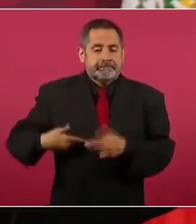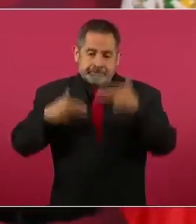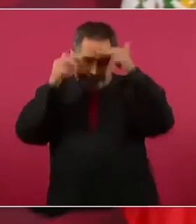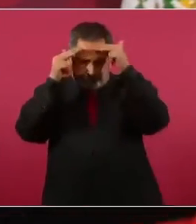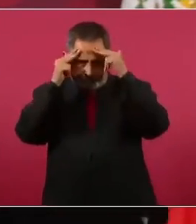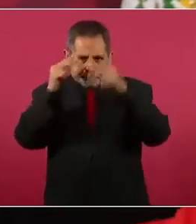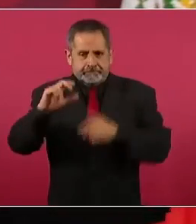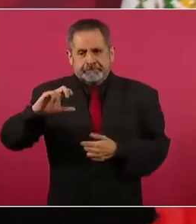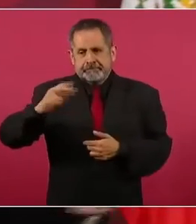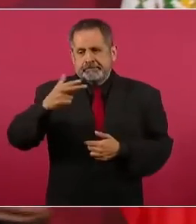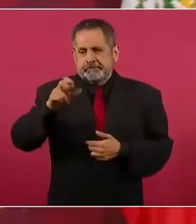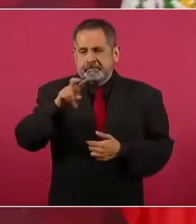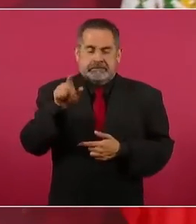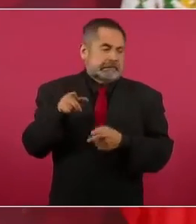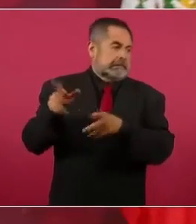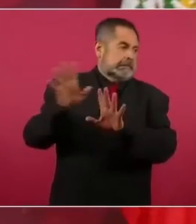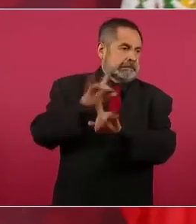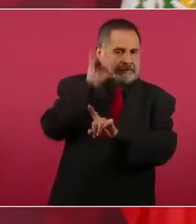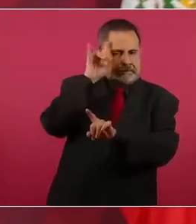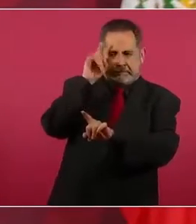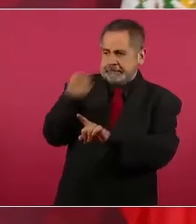estaba satanizado.